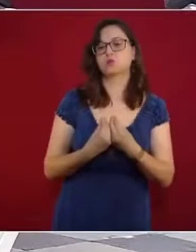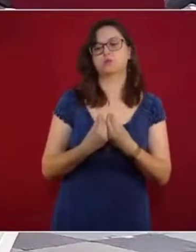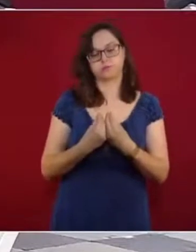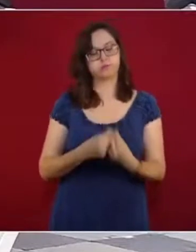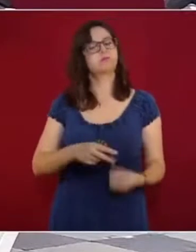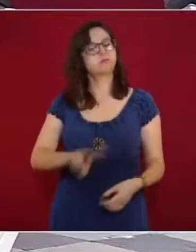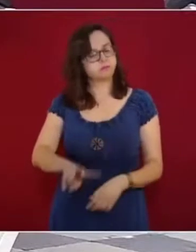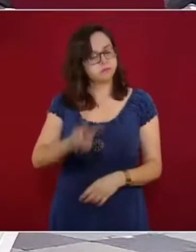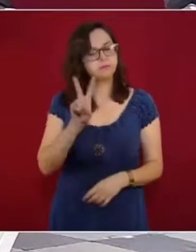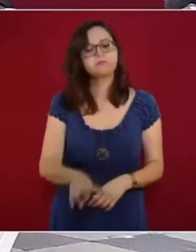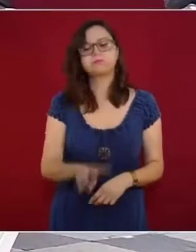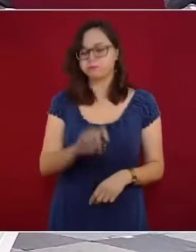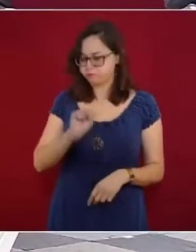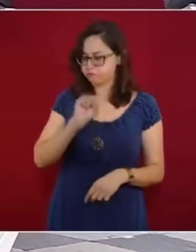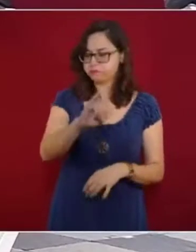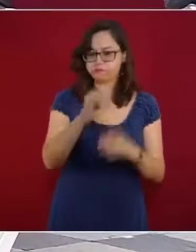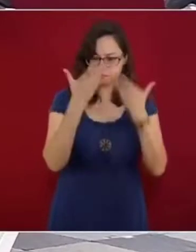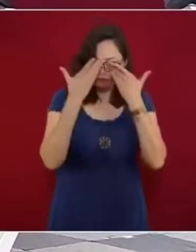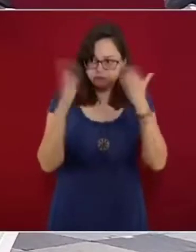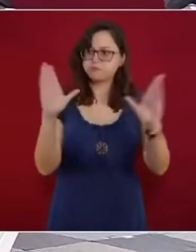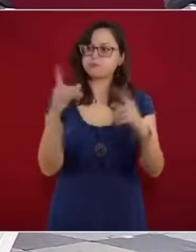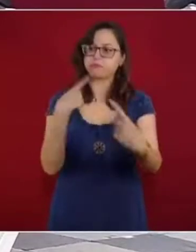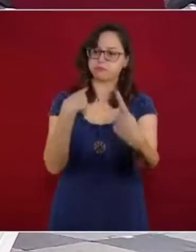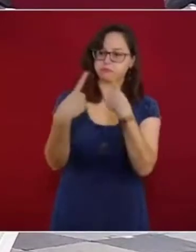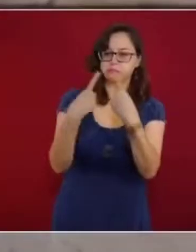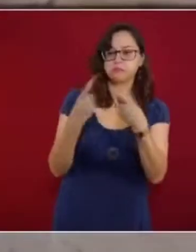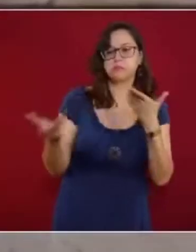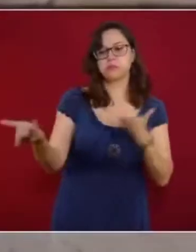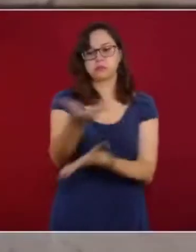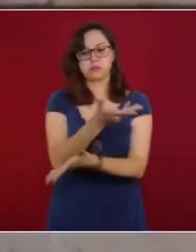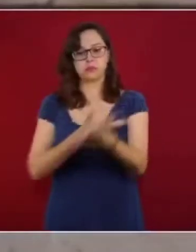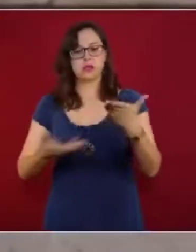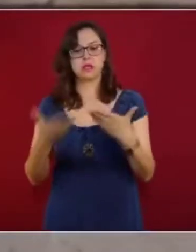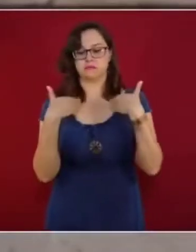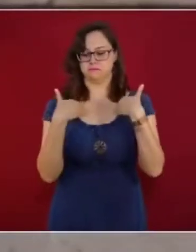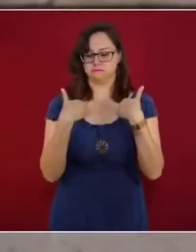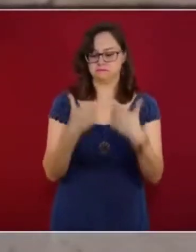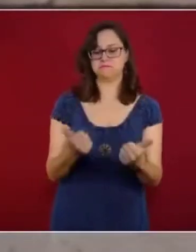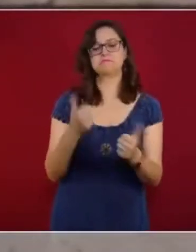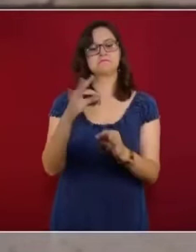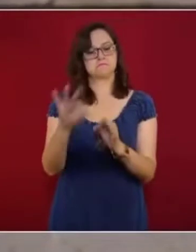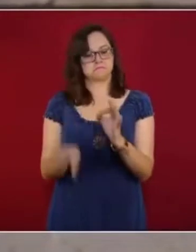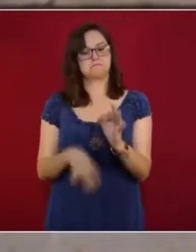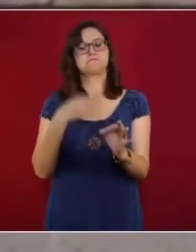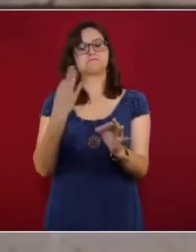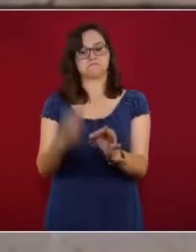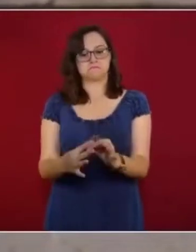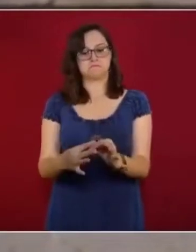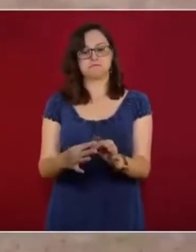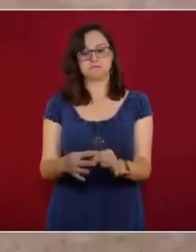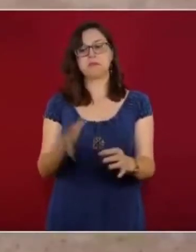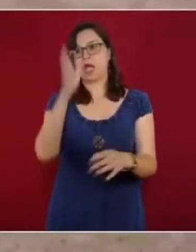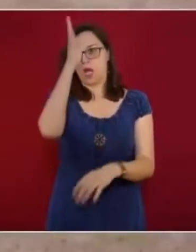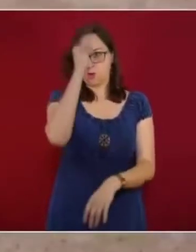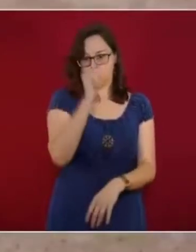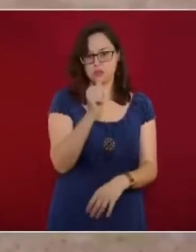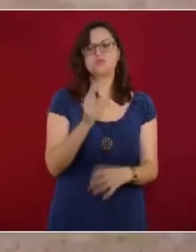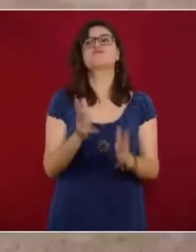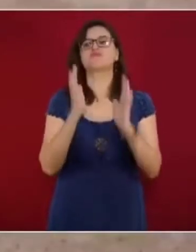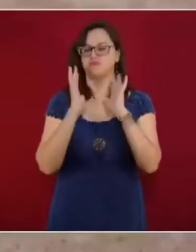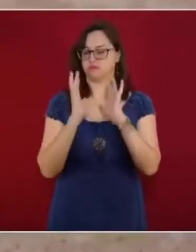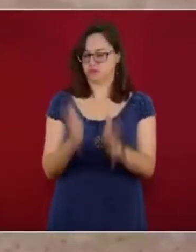disposición al diálogo y entendimiento, concluyendo el proceso de negociación, alcanzando importantes acuerdos.